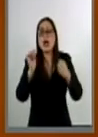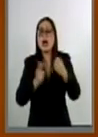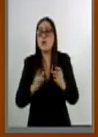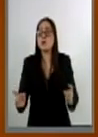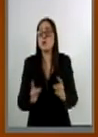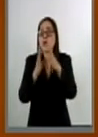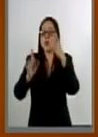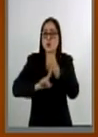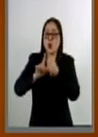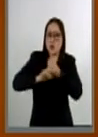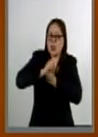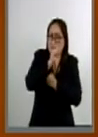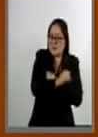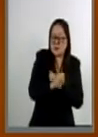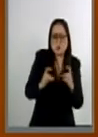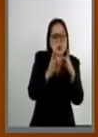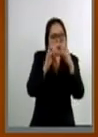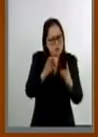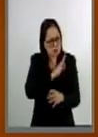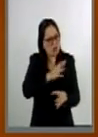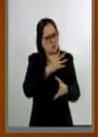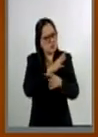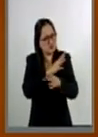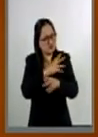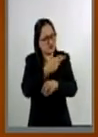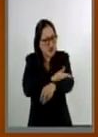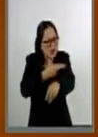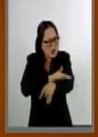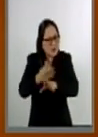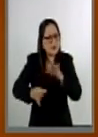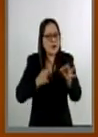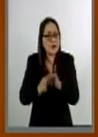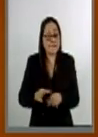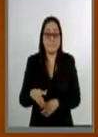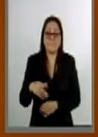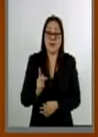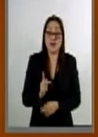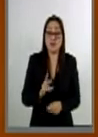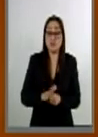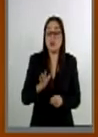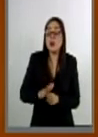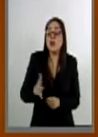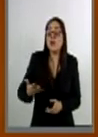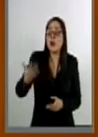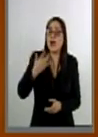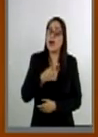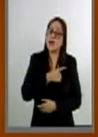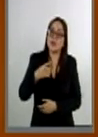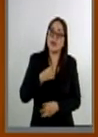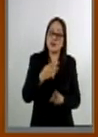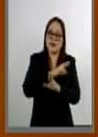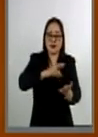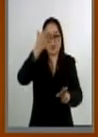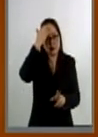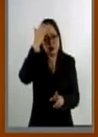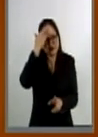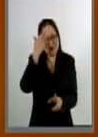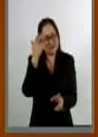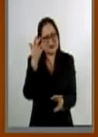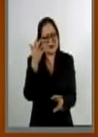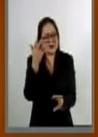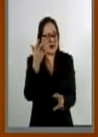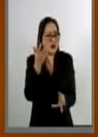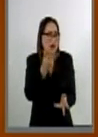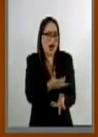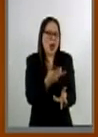problemas de la vida diaria, sin embargo, a pesar de lo anterior, se debe reconocer que son cada vez menos los